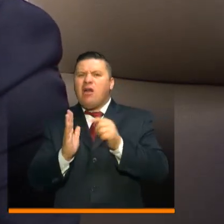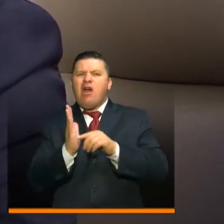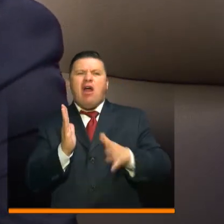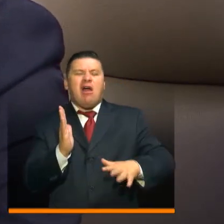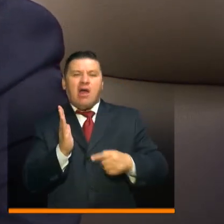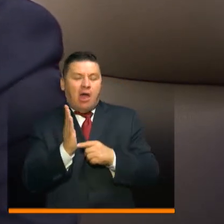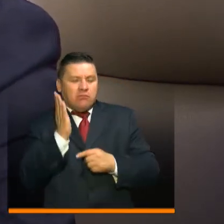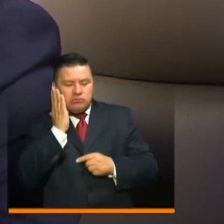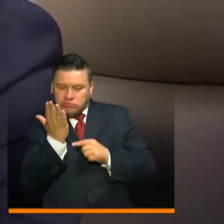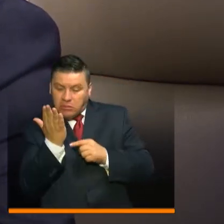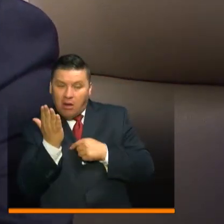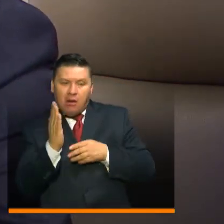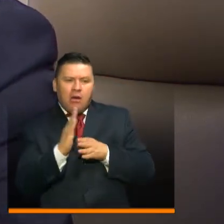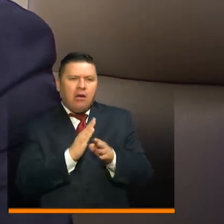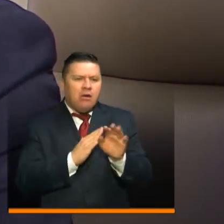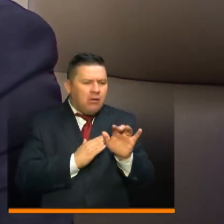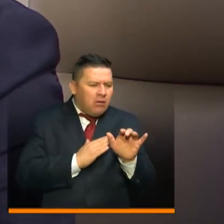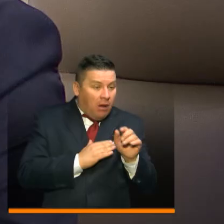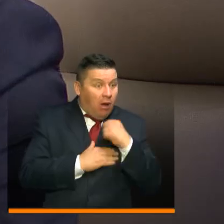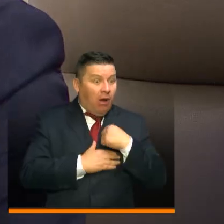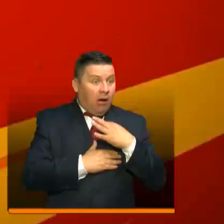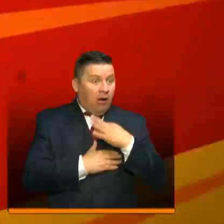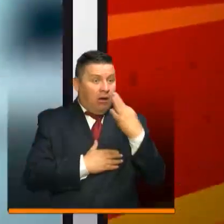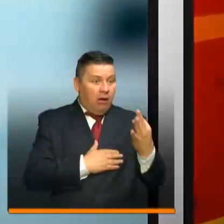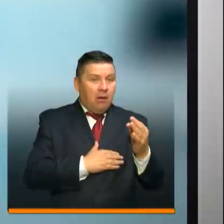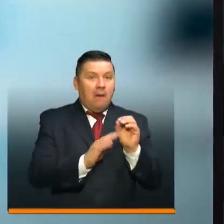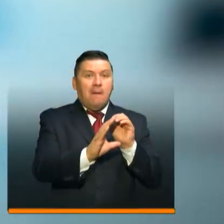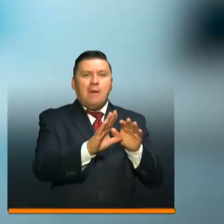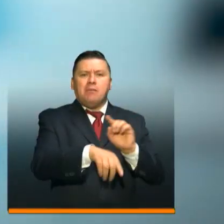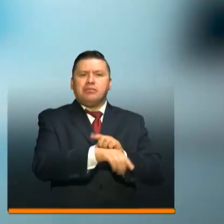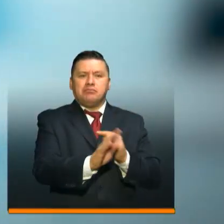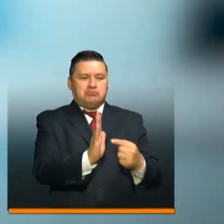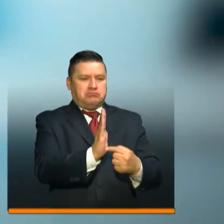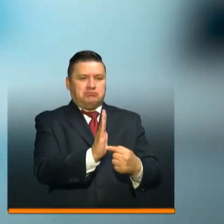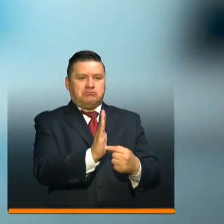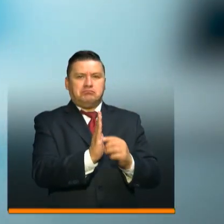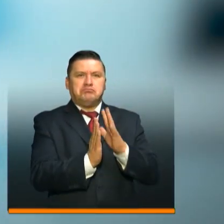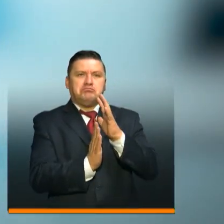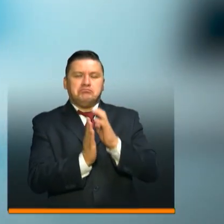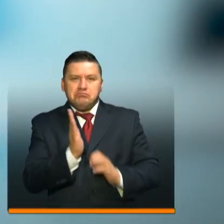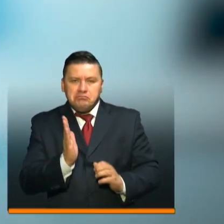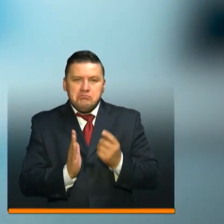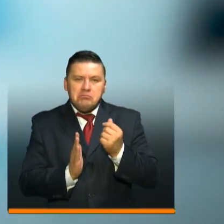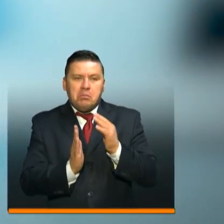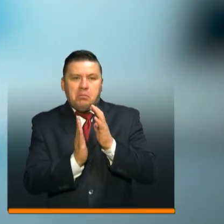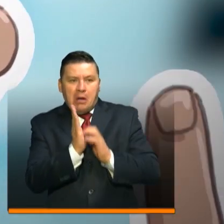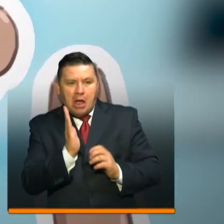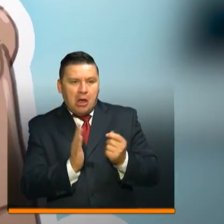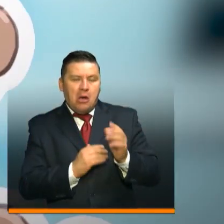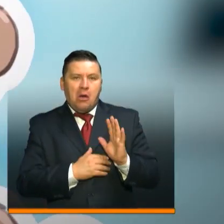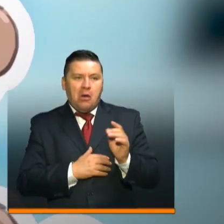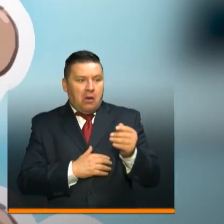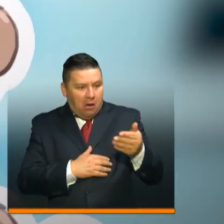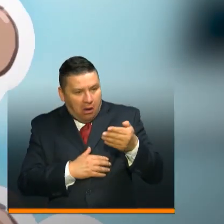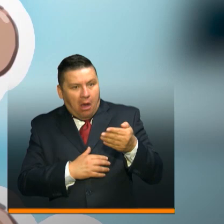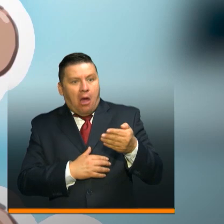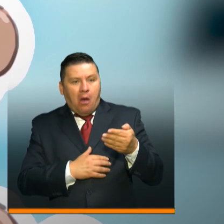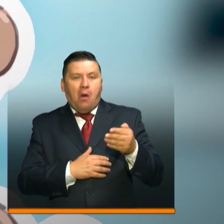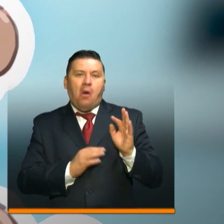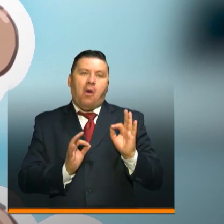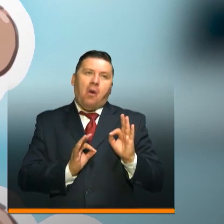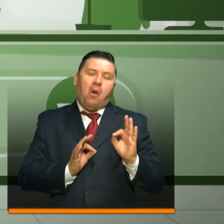entrar allí a un proceso de bancarización rápida en una cuenta digital, donde podrá retirar esa plata, ese giro, que